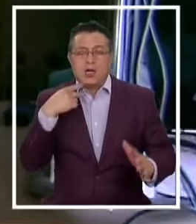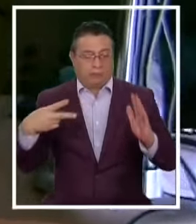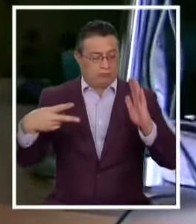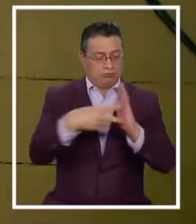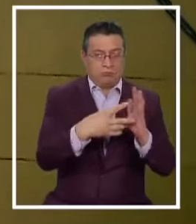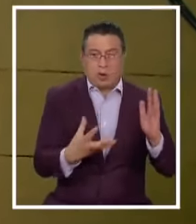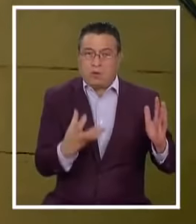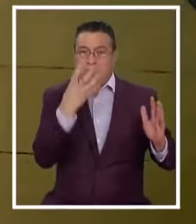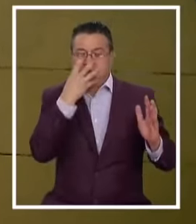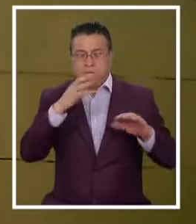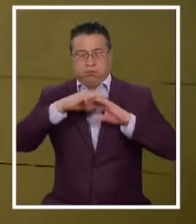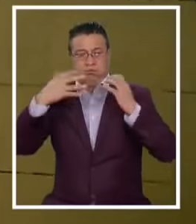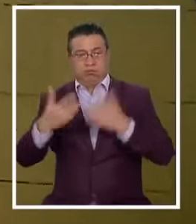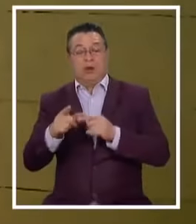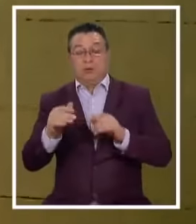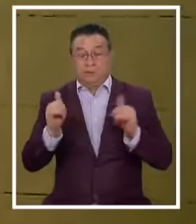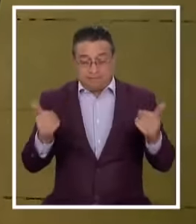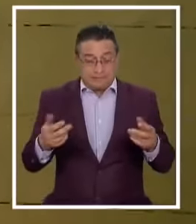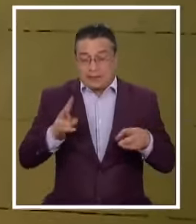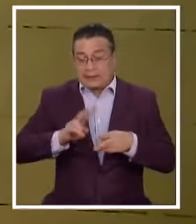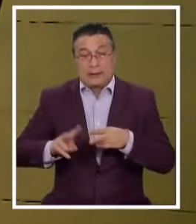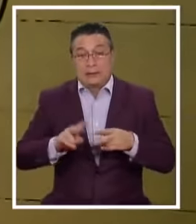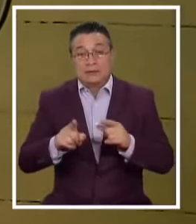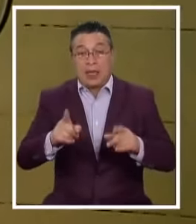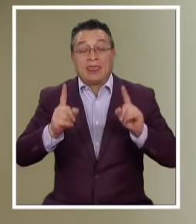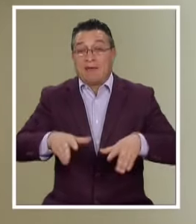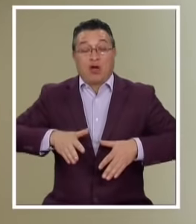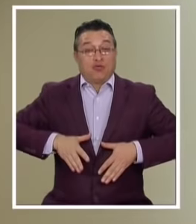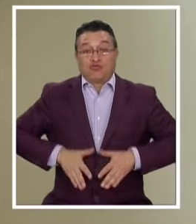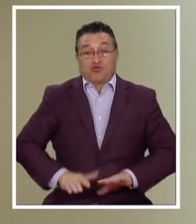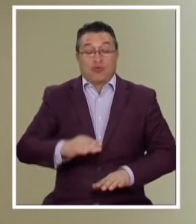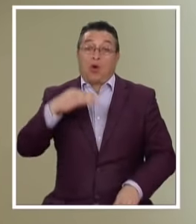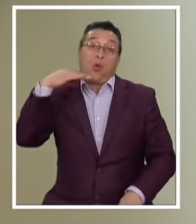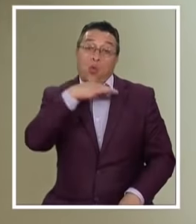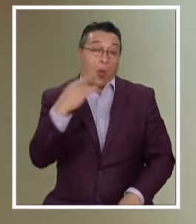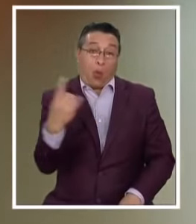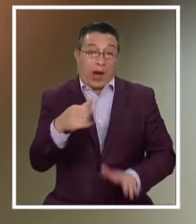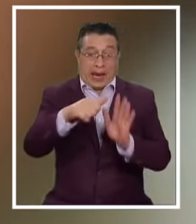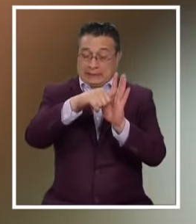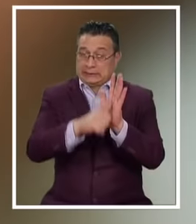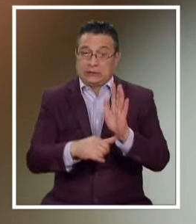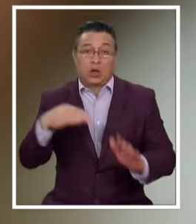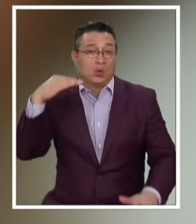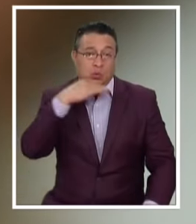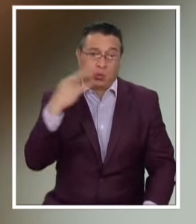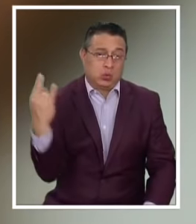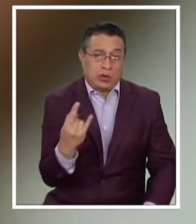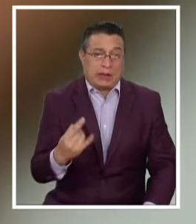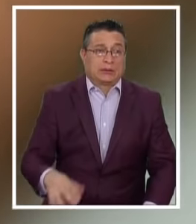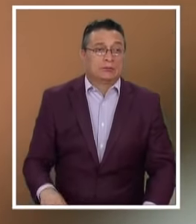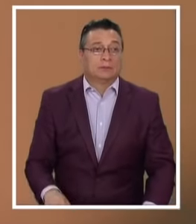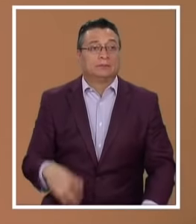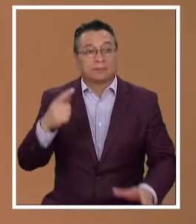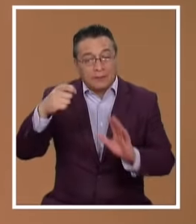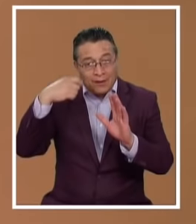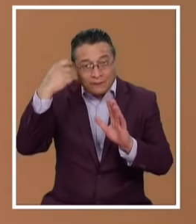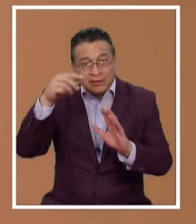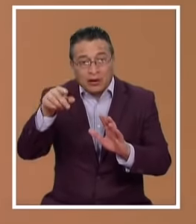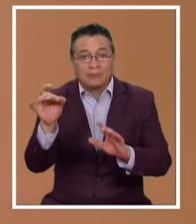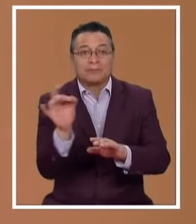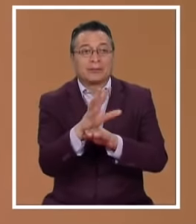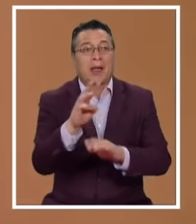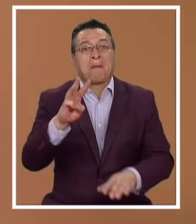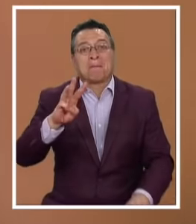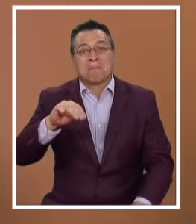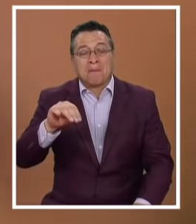en paralelo También tomaron La determinación Que Osman Debían hacer De manera anticipada ¿Para qué le mande Un video a tu madre? Ay,